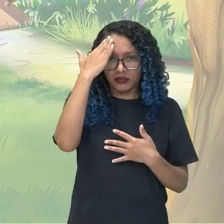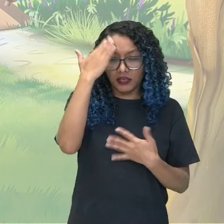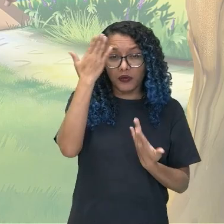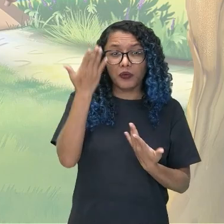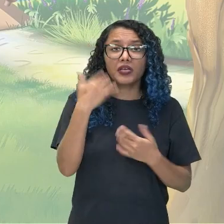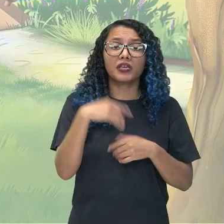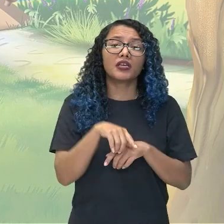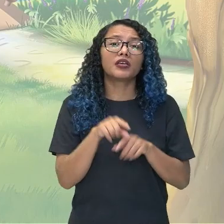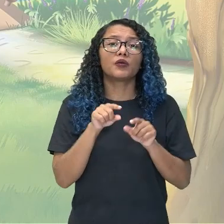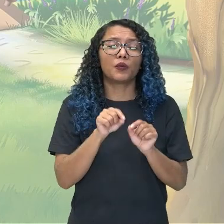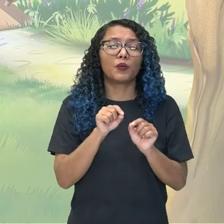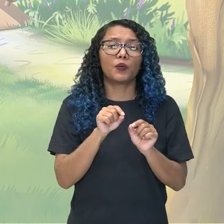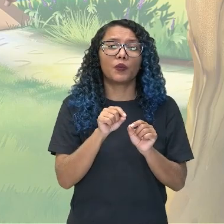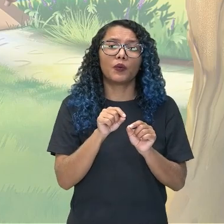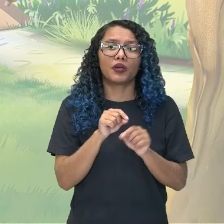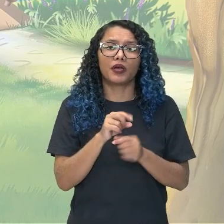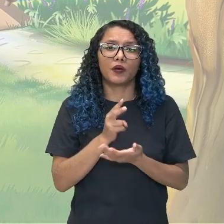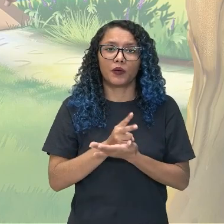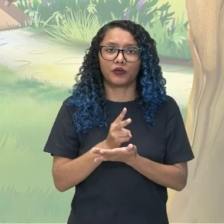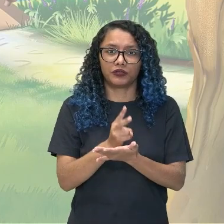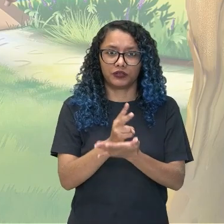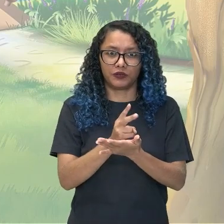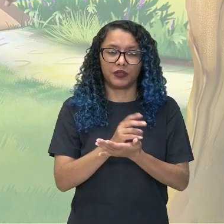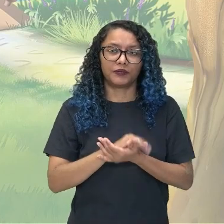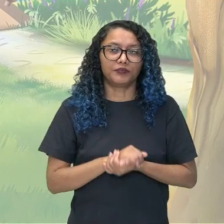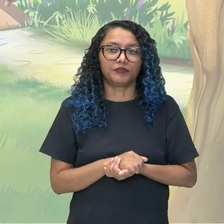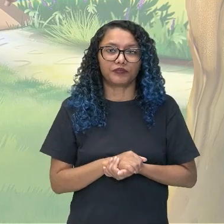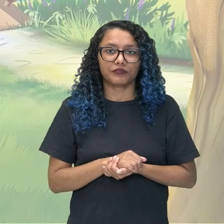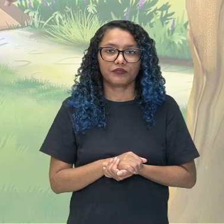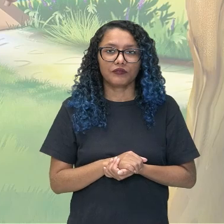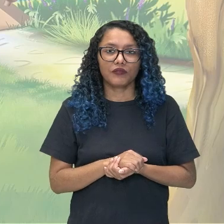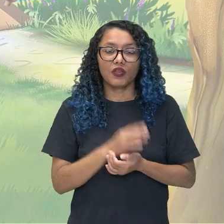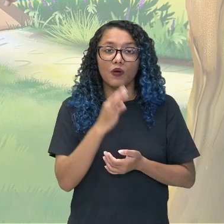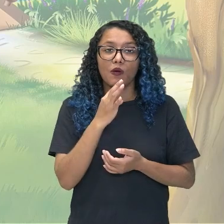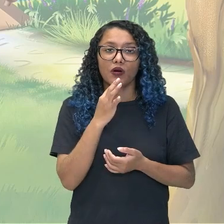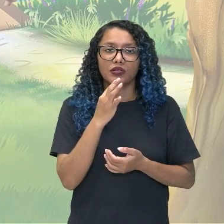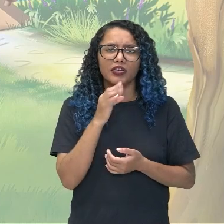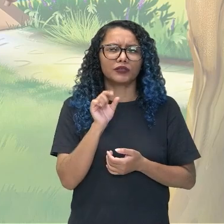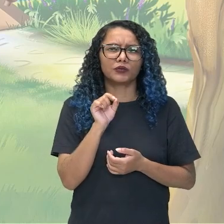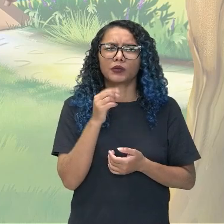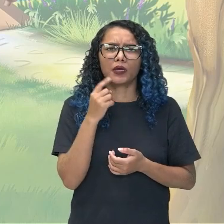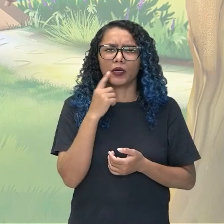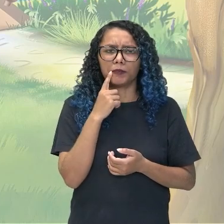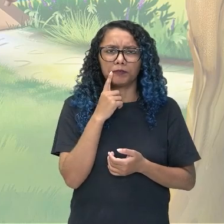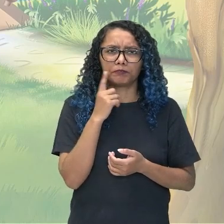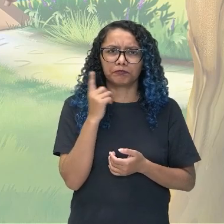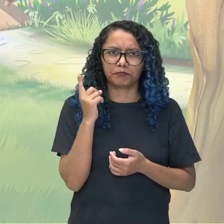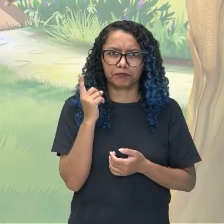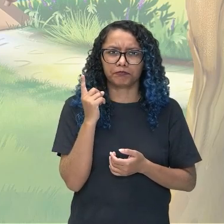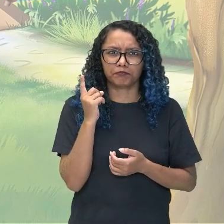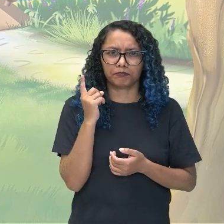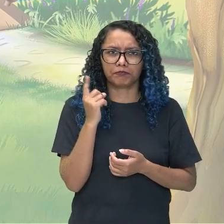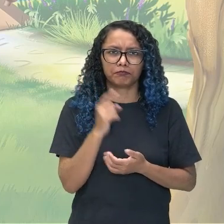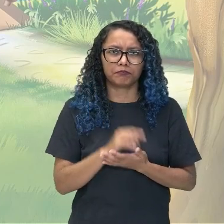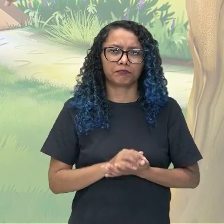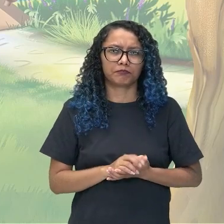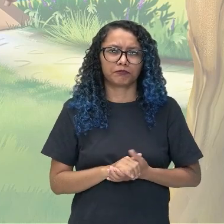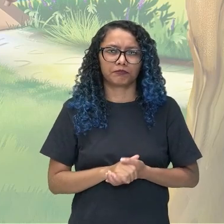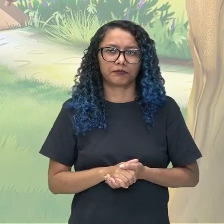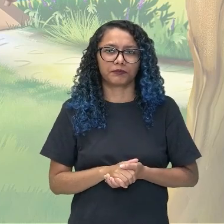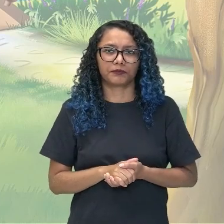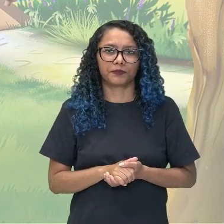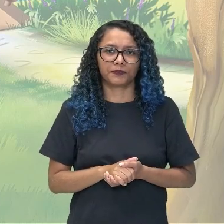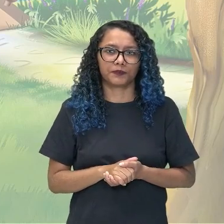pensamientos y sentimientos de los personajes. Entonces, siguiendo aquí, el